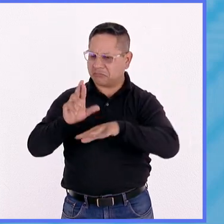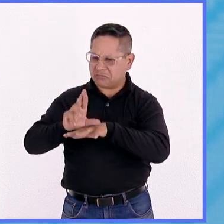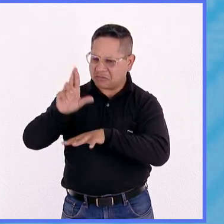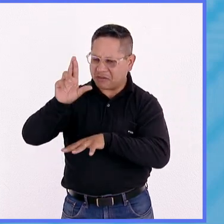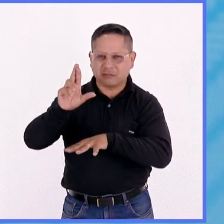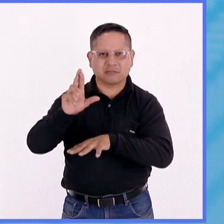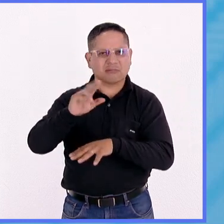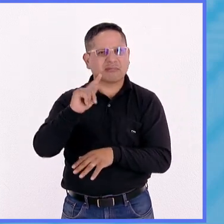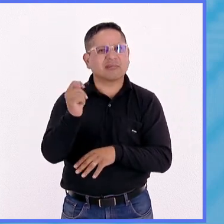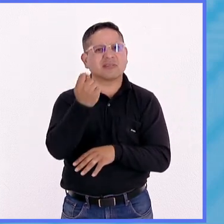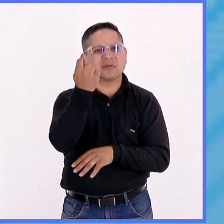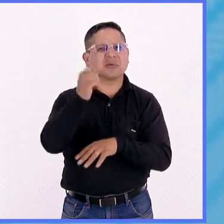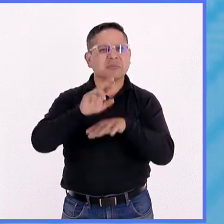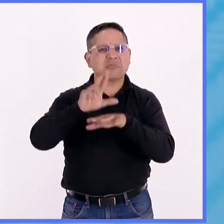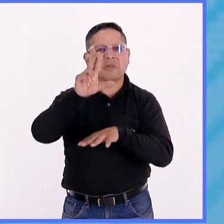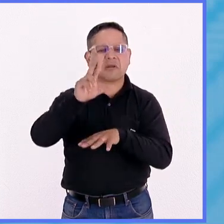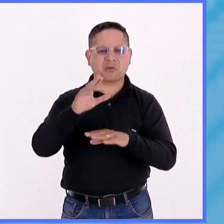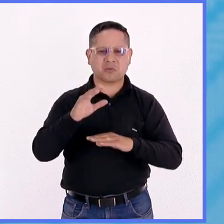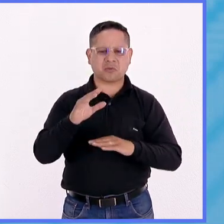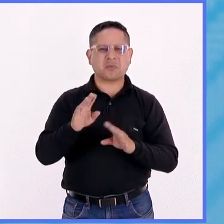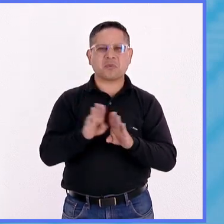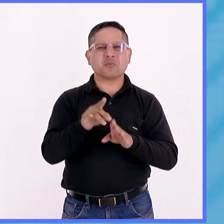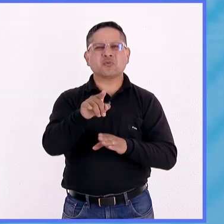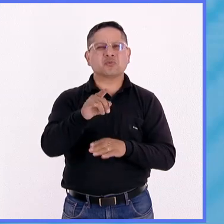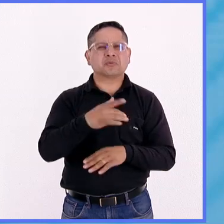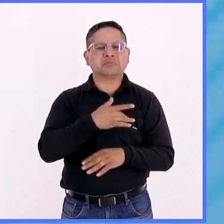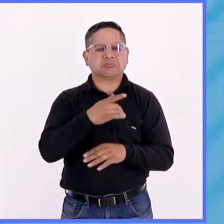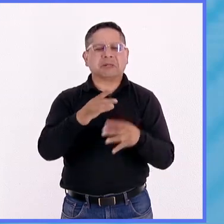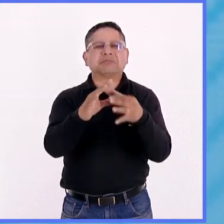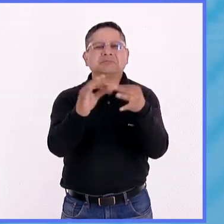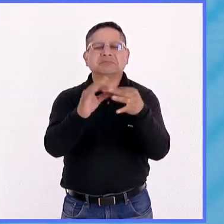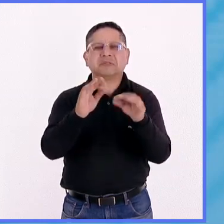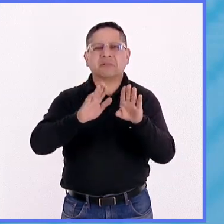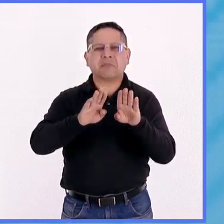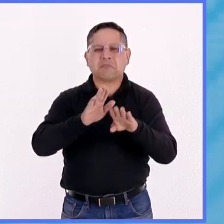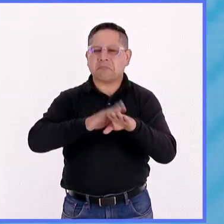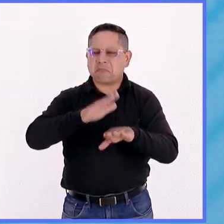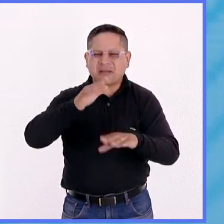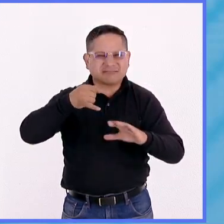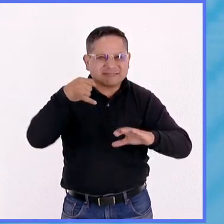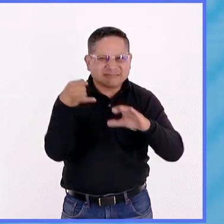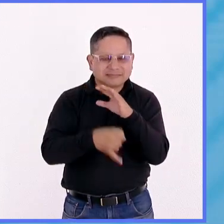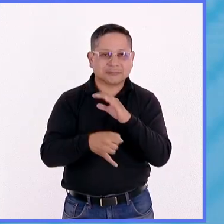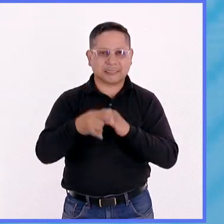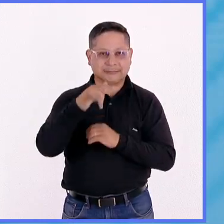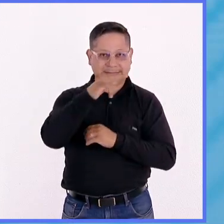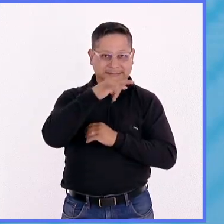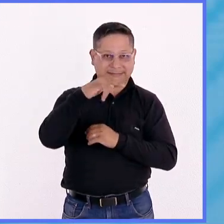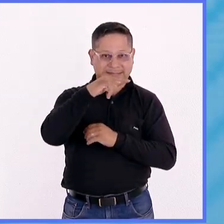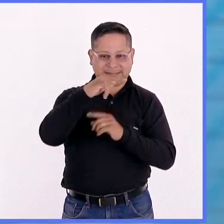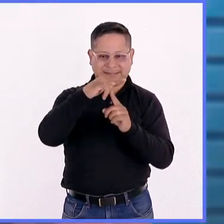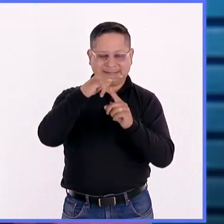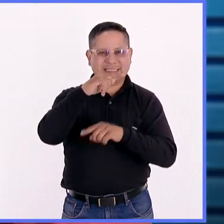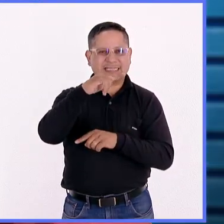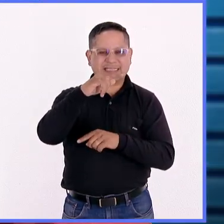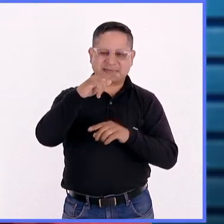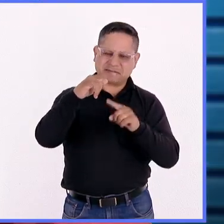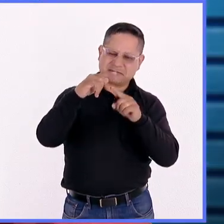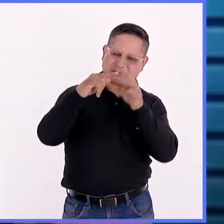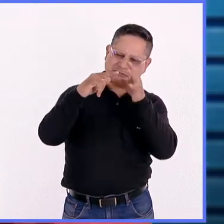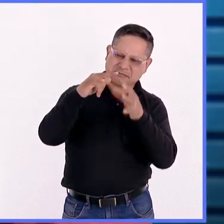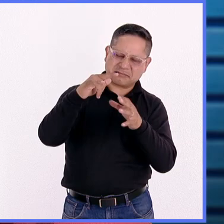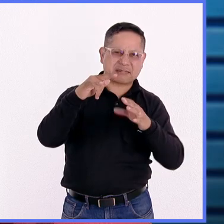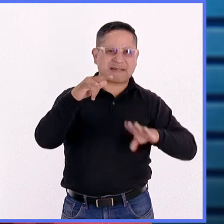de la visión, del alcance que debe tener. Cuando estamos hablando de estos satélites enlatados, ¿qué tipo de características